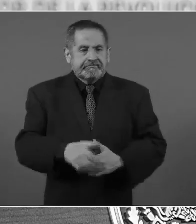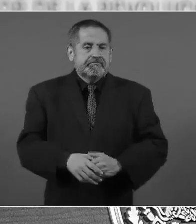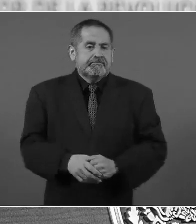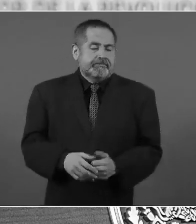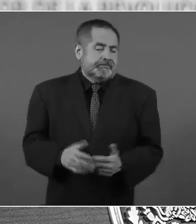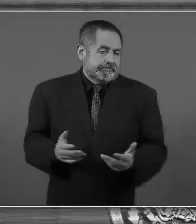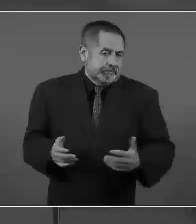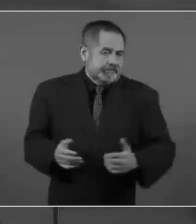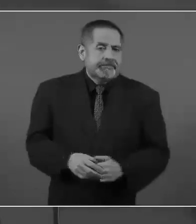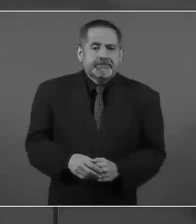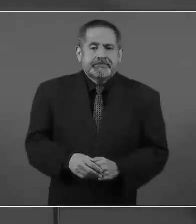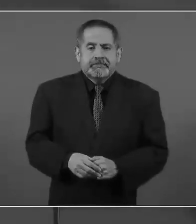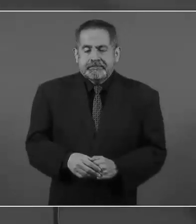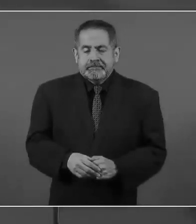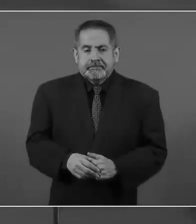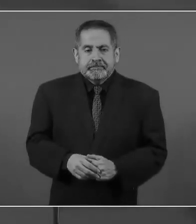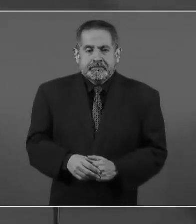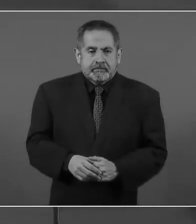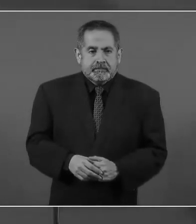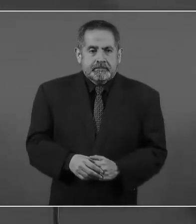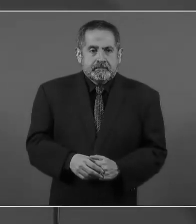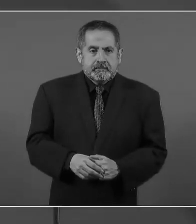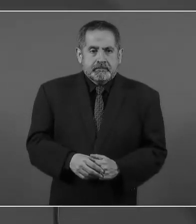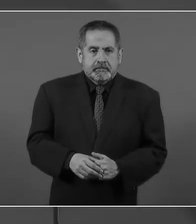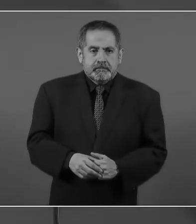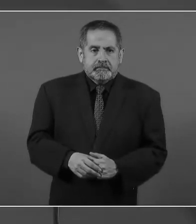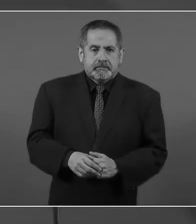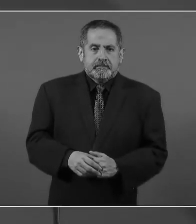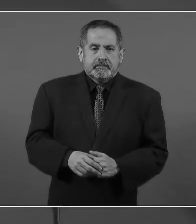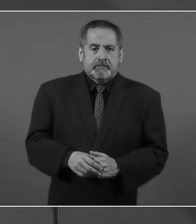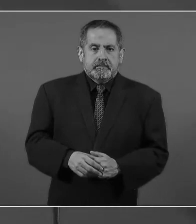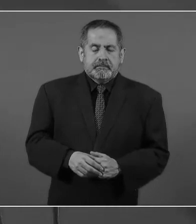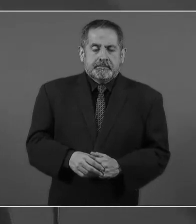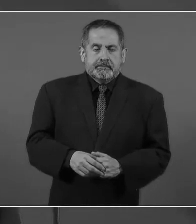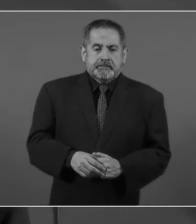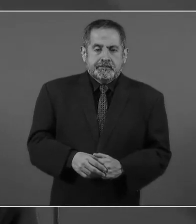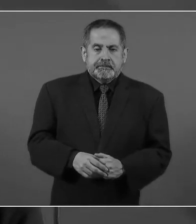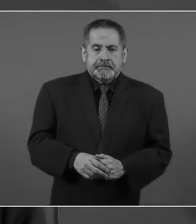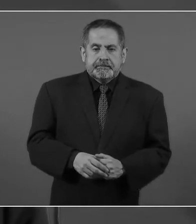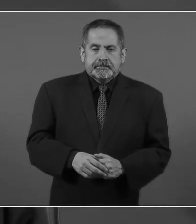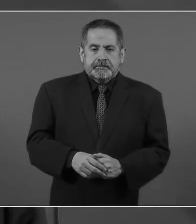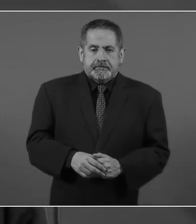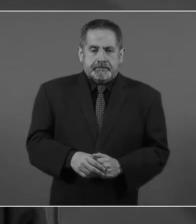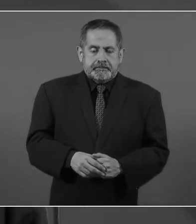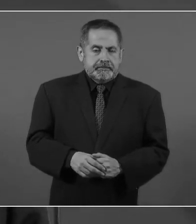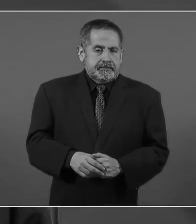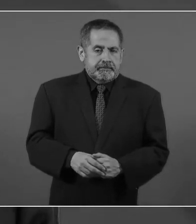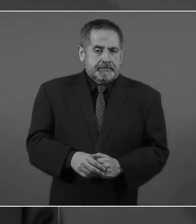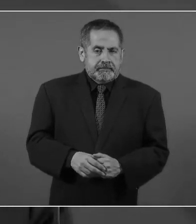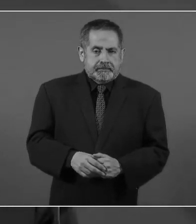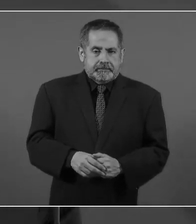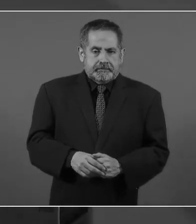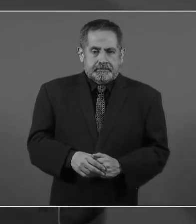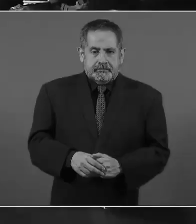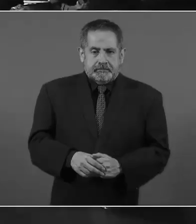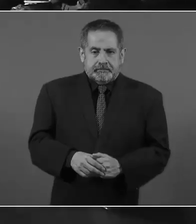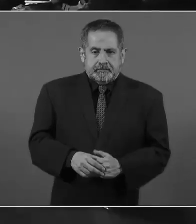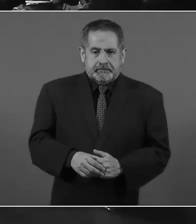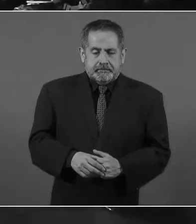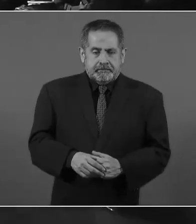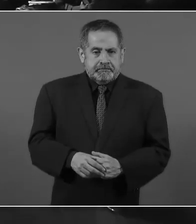Claro que ya la gente los tiene